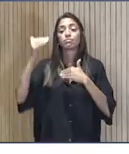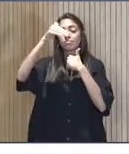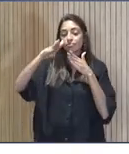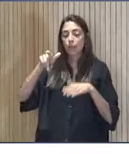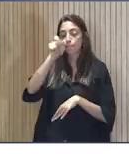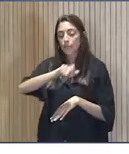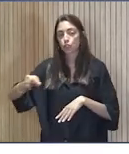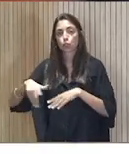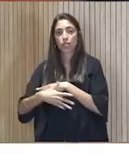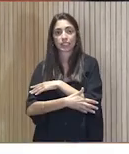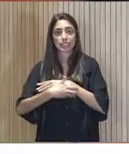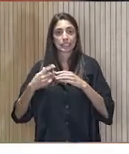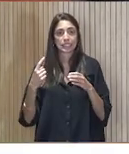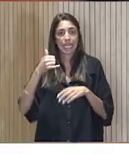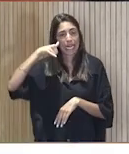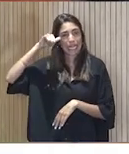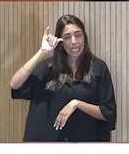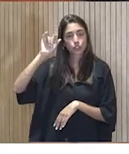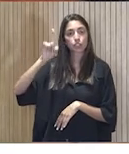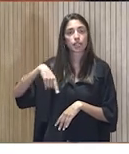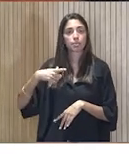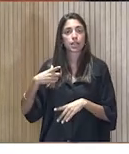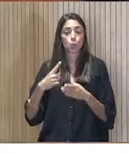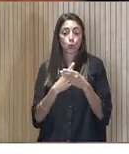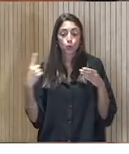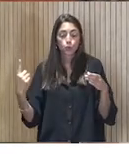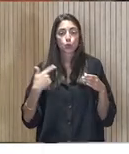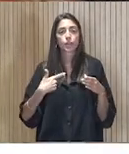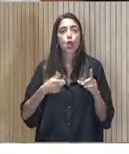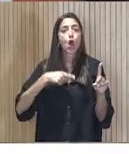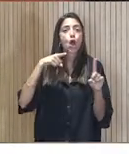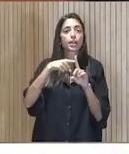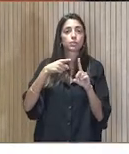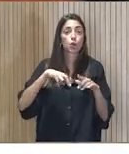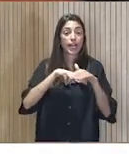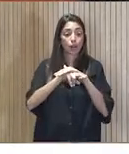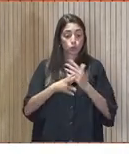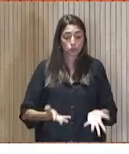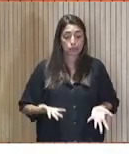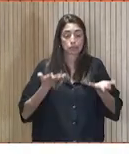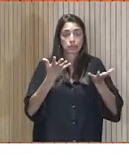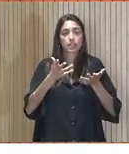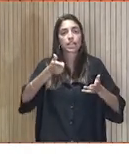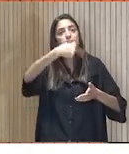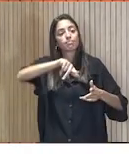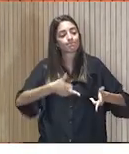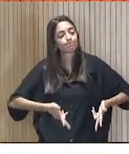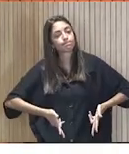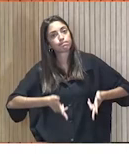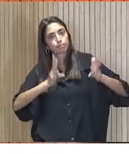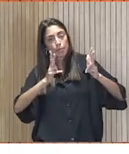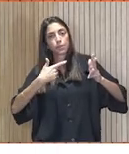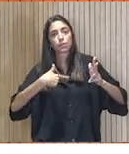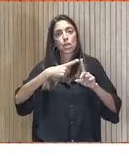de extrema pobreza y exclusión con la finalidad de que dispongan de los recursos necesarios que les permita un